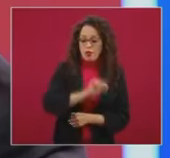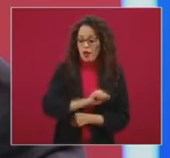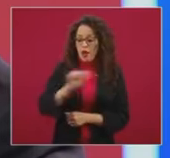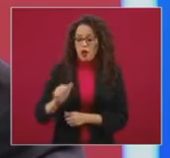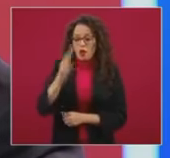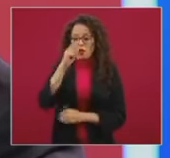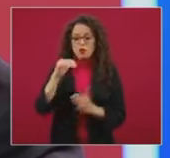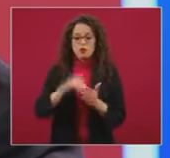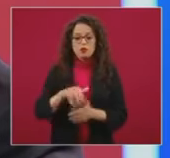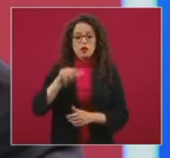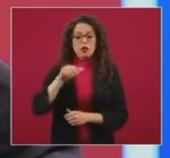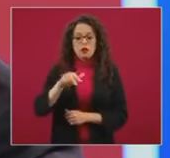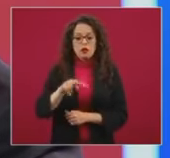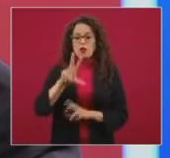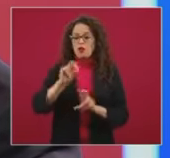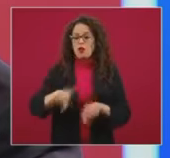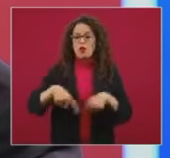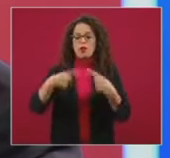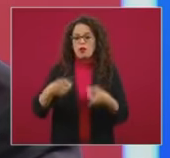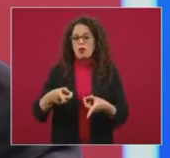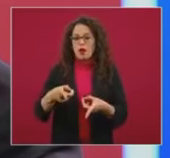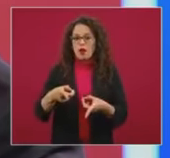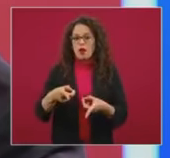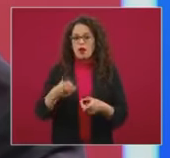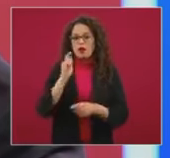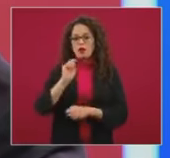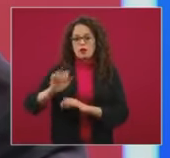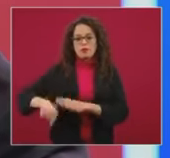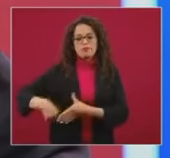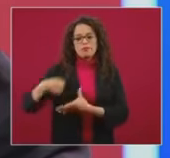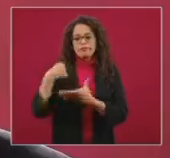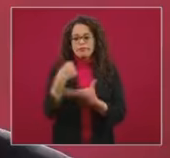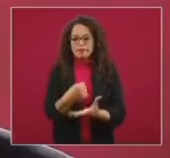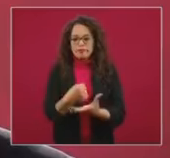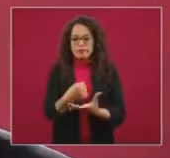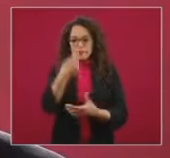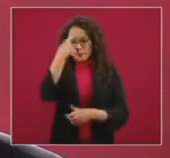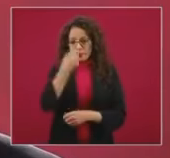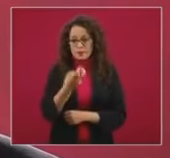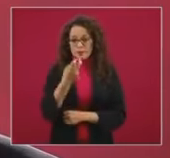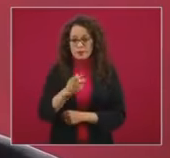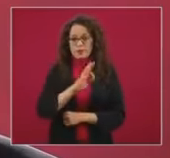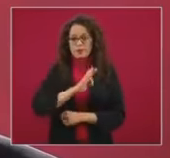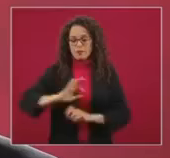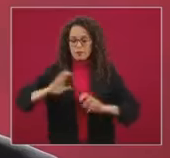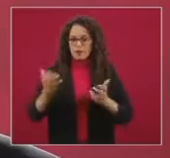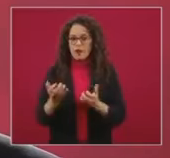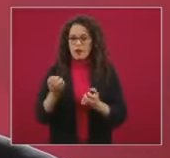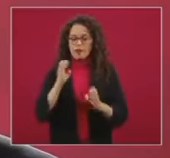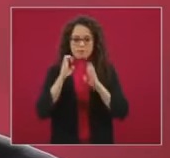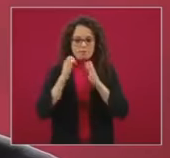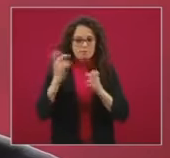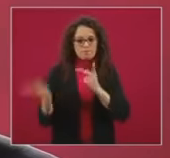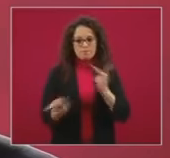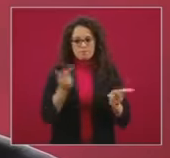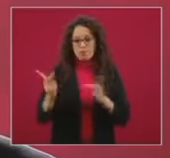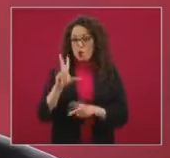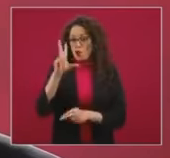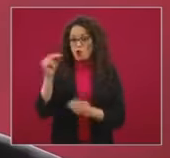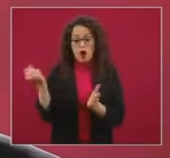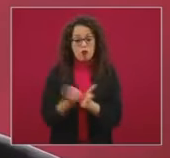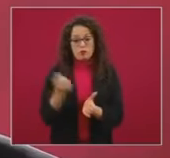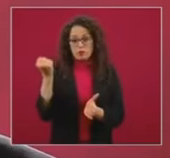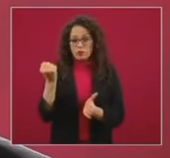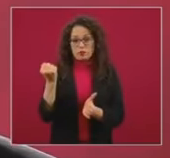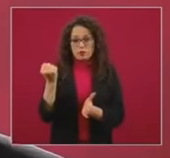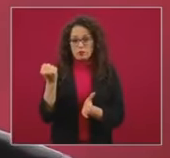no se autorizaron los recursos financieros para que se levantara la encuesta. No se autorizaron. A finales